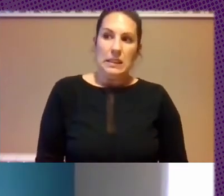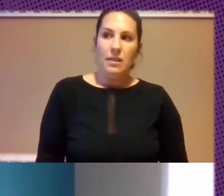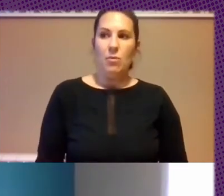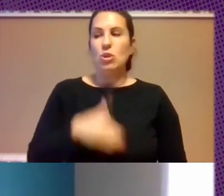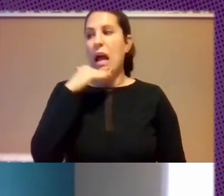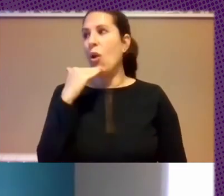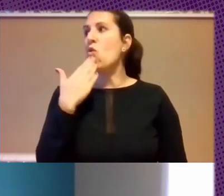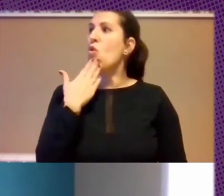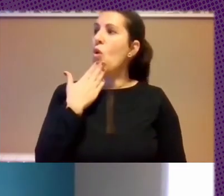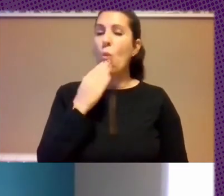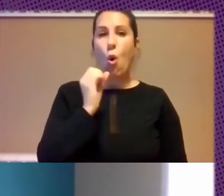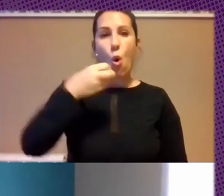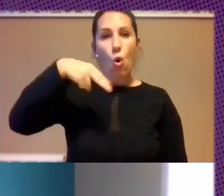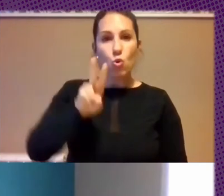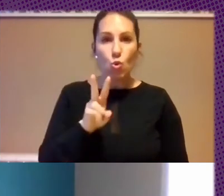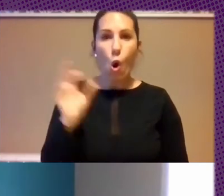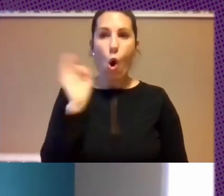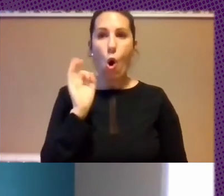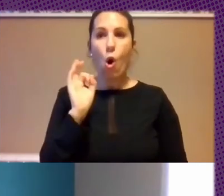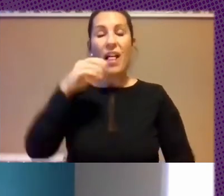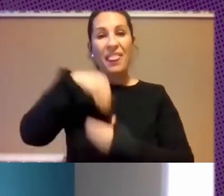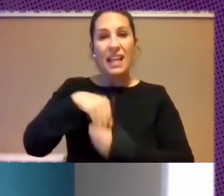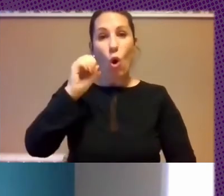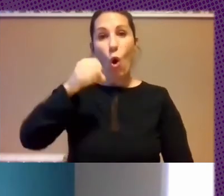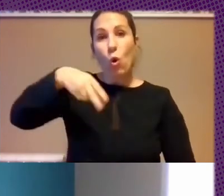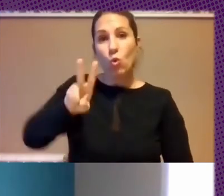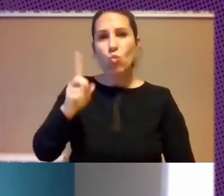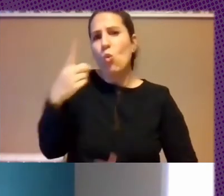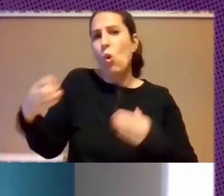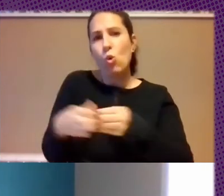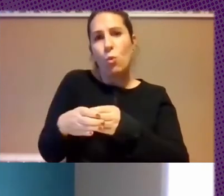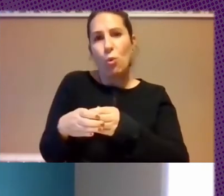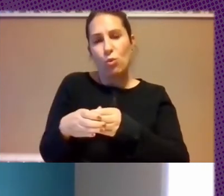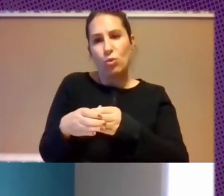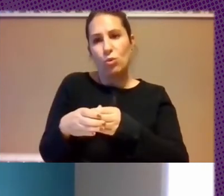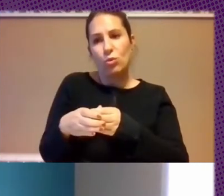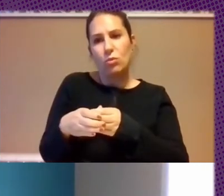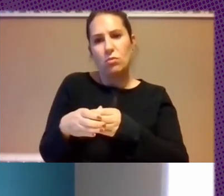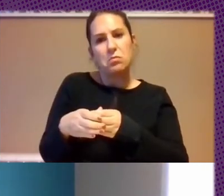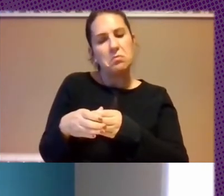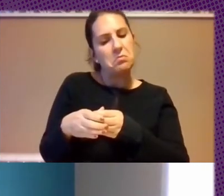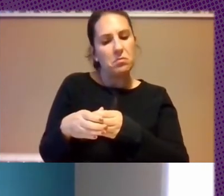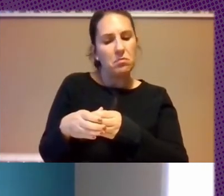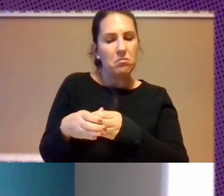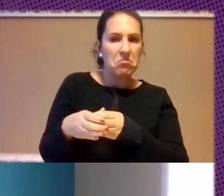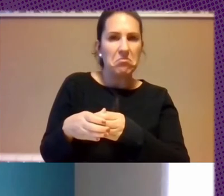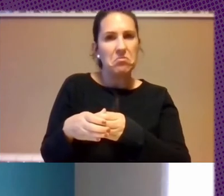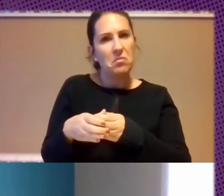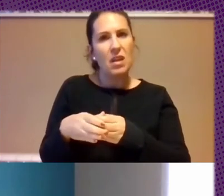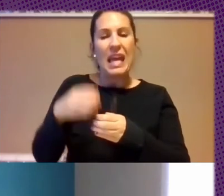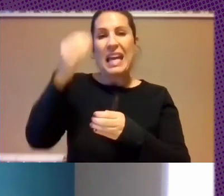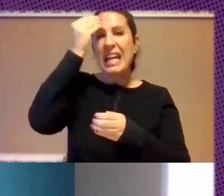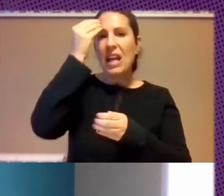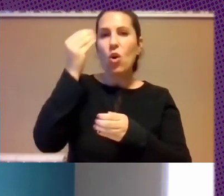Unidas O Algún Grupo Dentro De Las Naciones Unidas Yo Creo Que No Le Debemos De Decir No A Ninguna